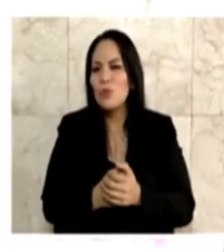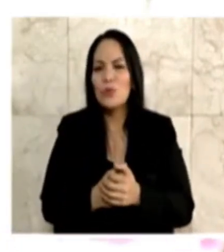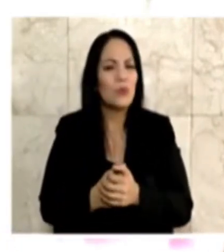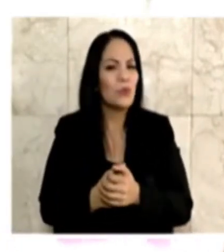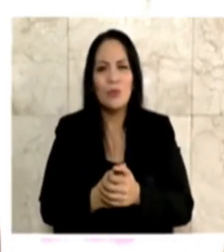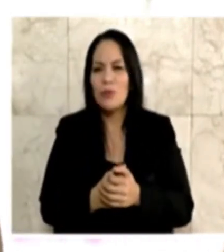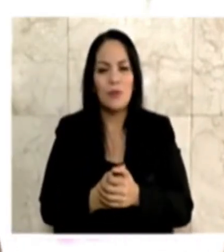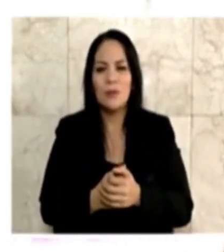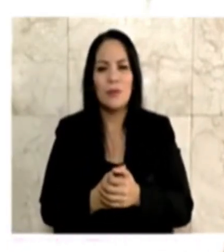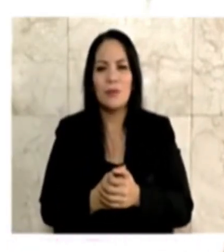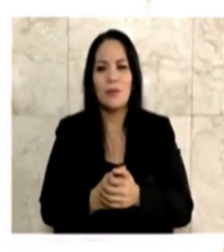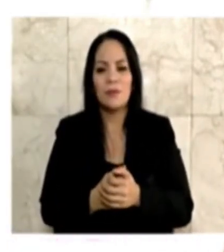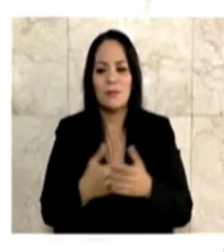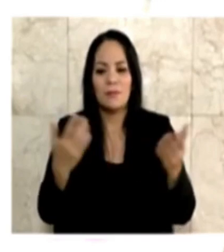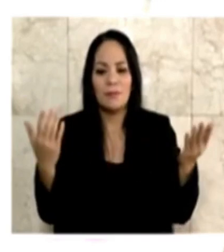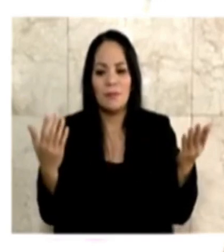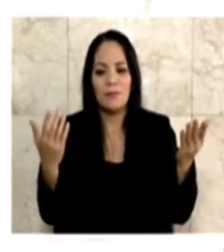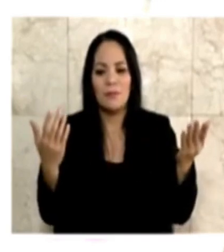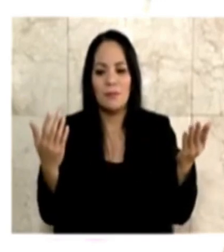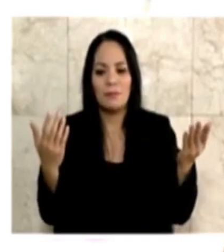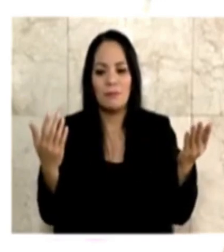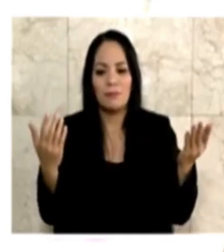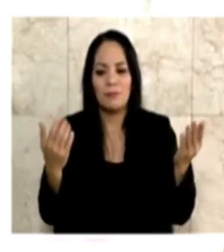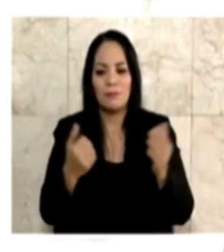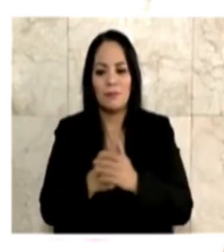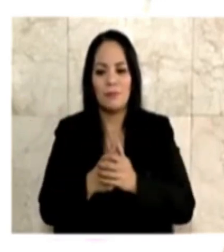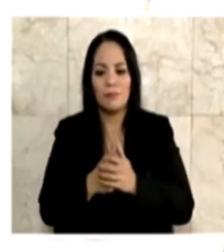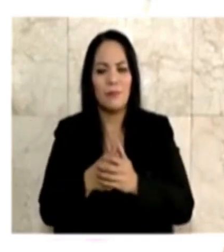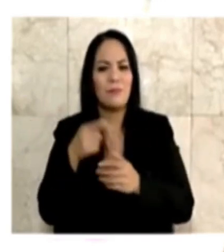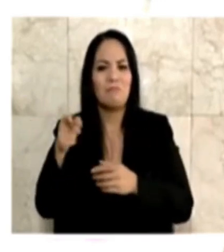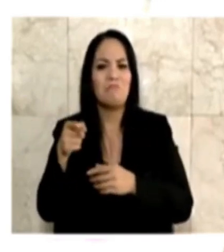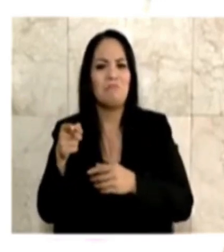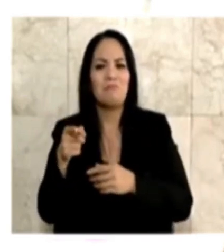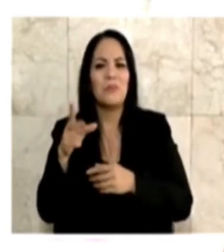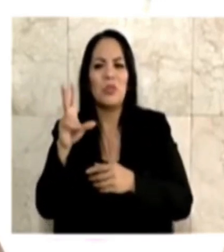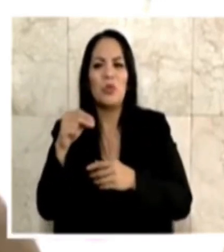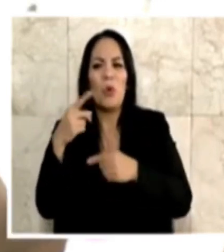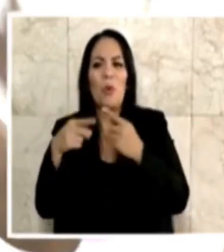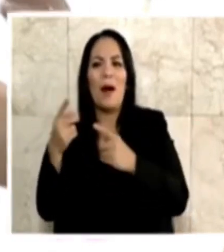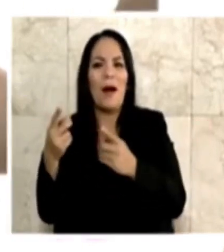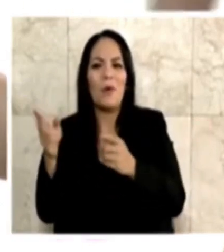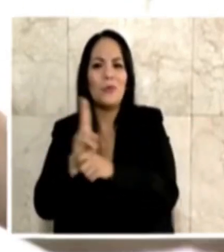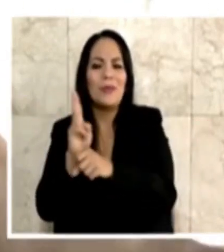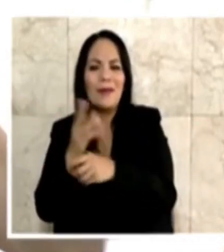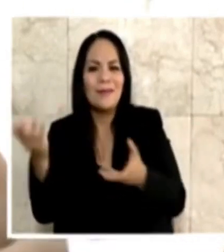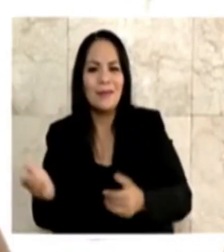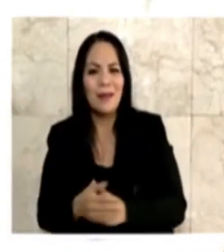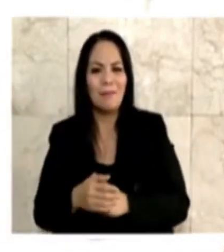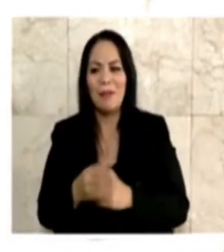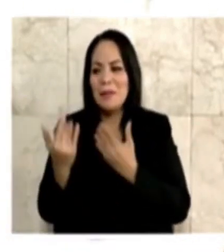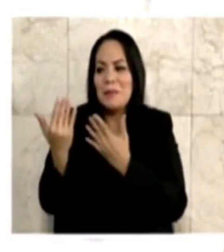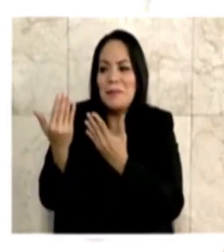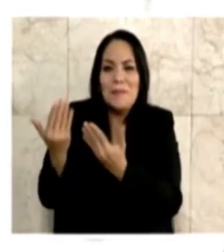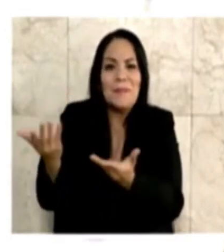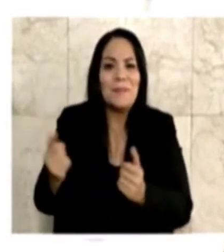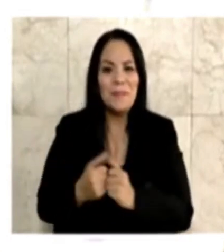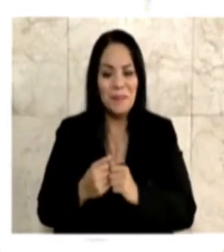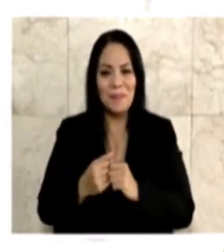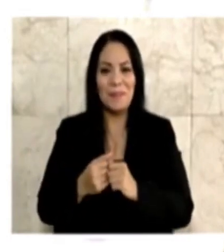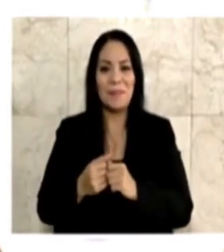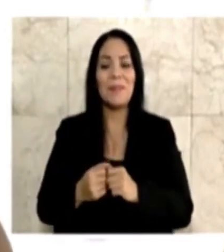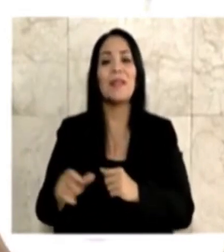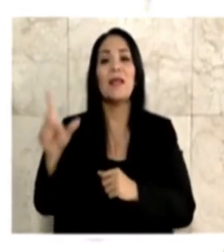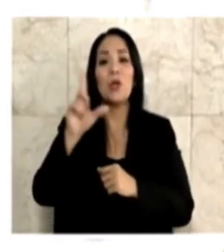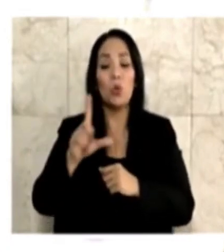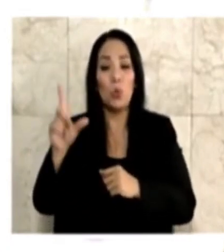en la lista más cercana a ejecutarse, está en los que están haciendo fila. Por eso es que el lunes